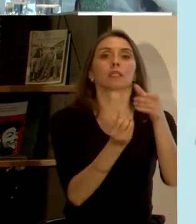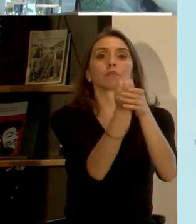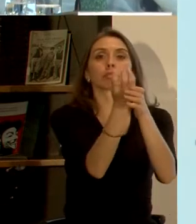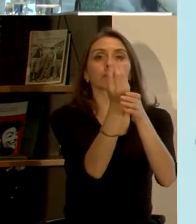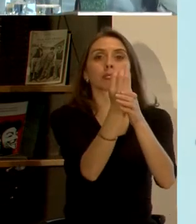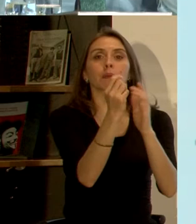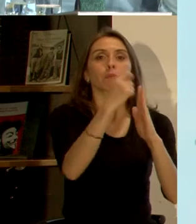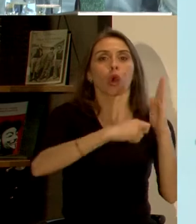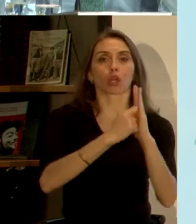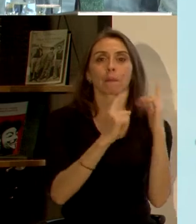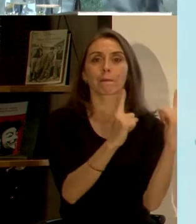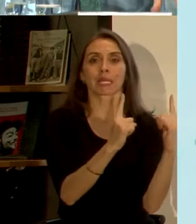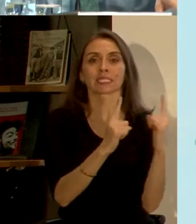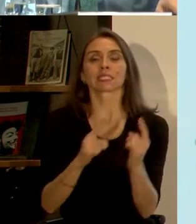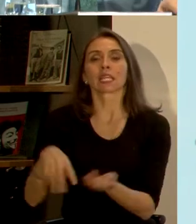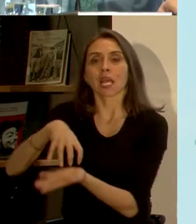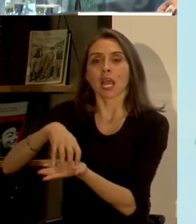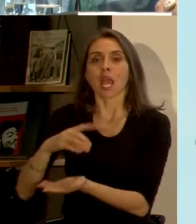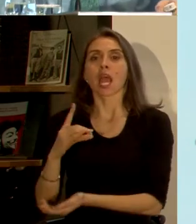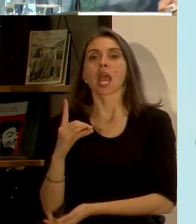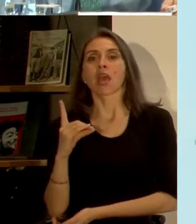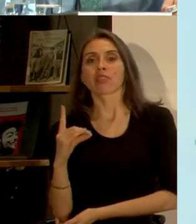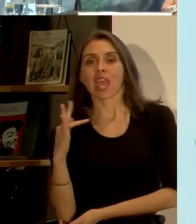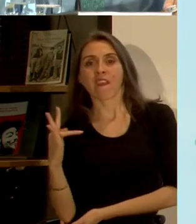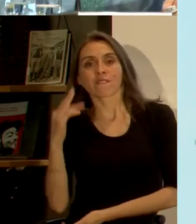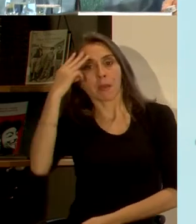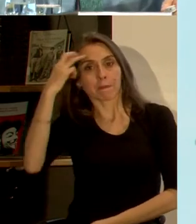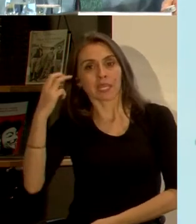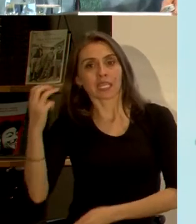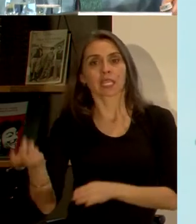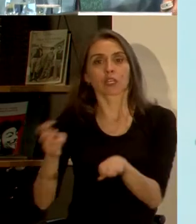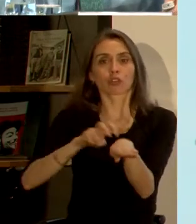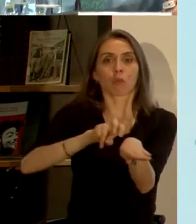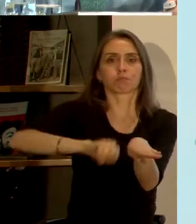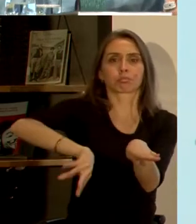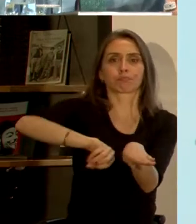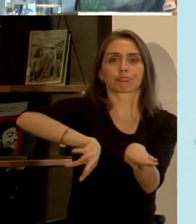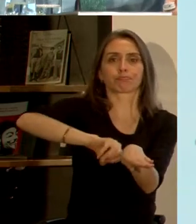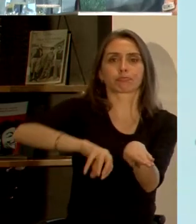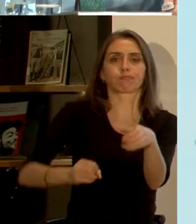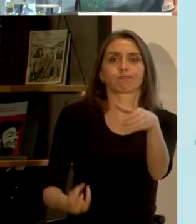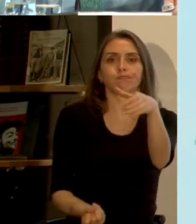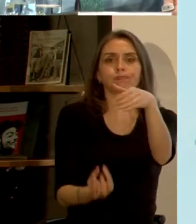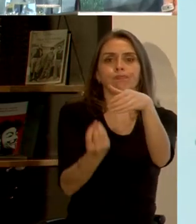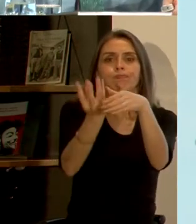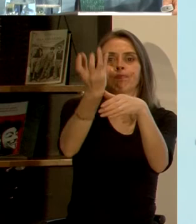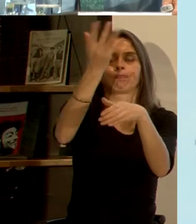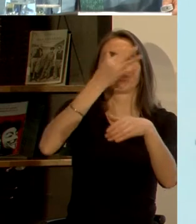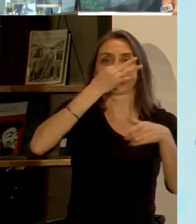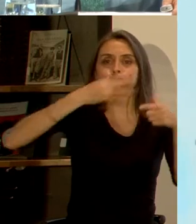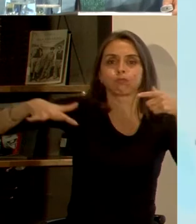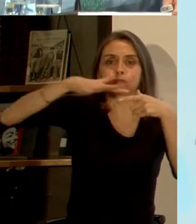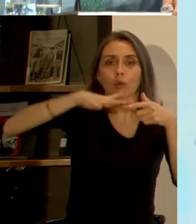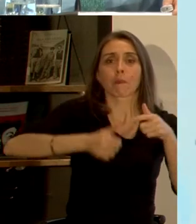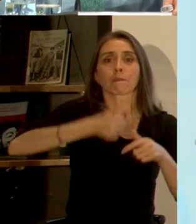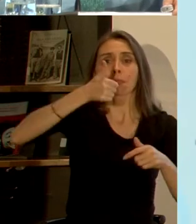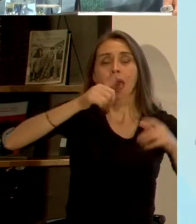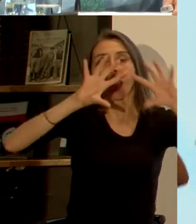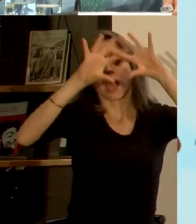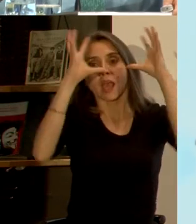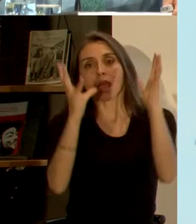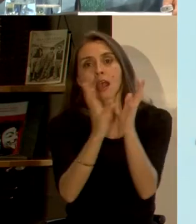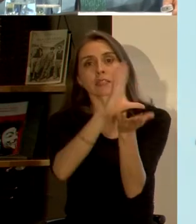estacionarias, mientras que en Ciudad de México el transporte es fundamental. Y eso sucede en la mayor parte del mundo